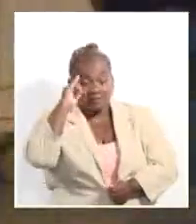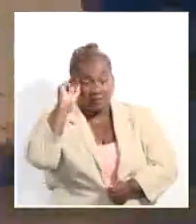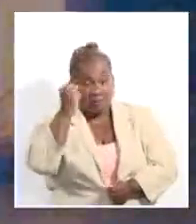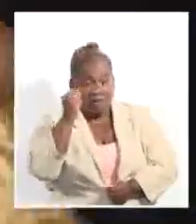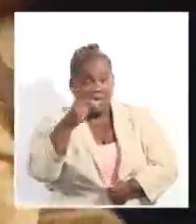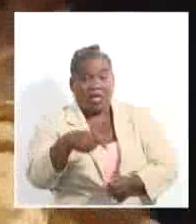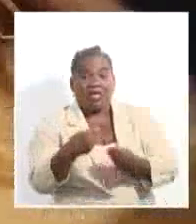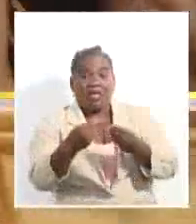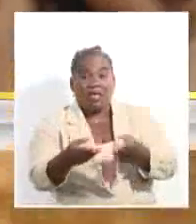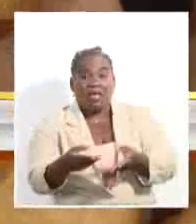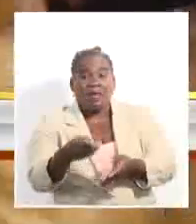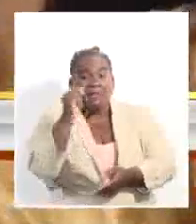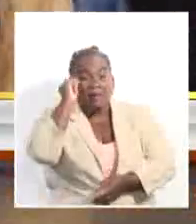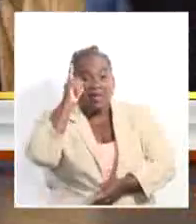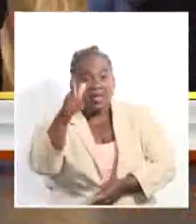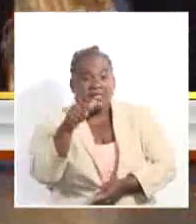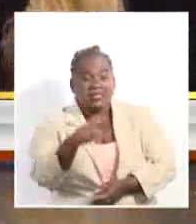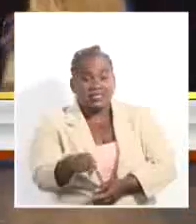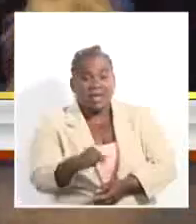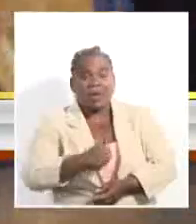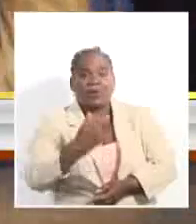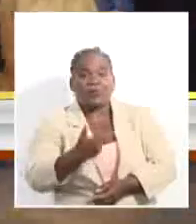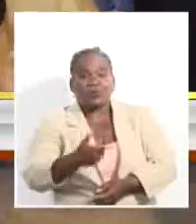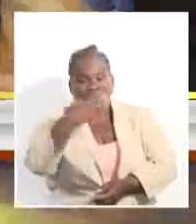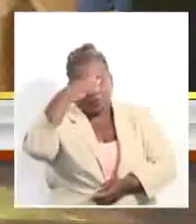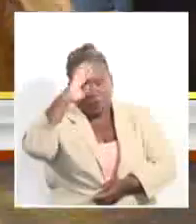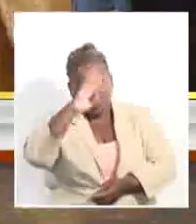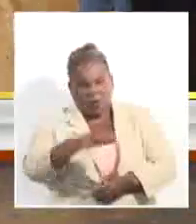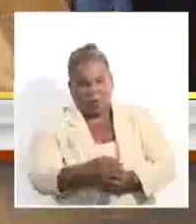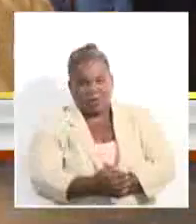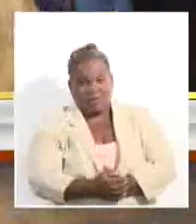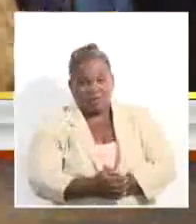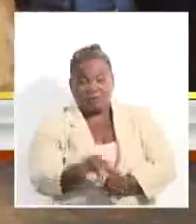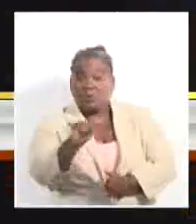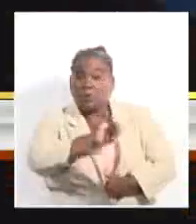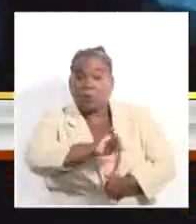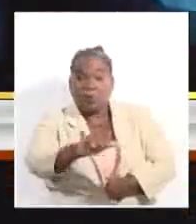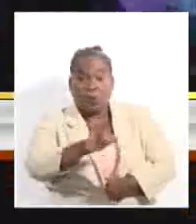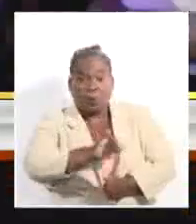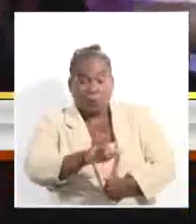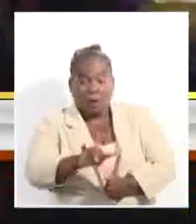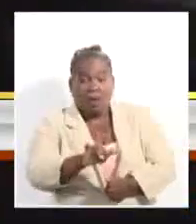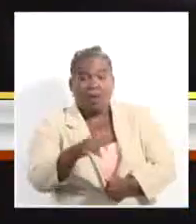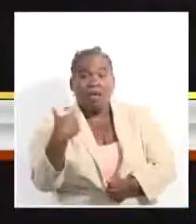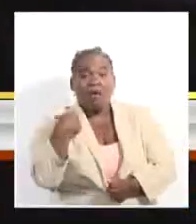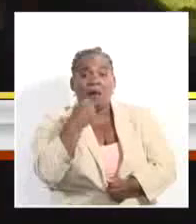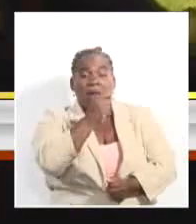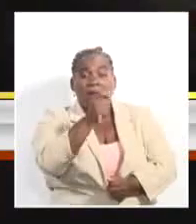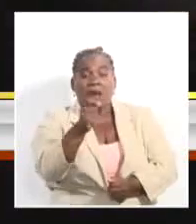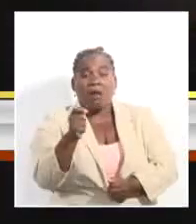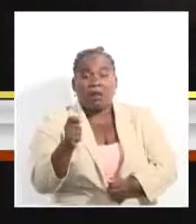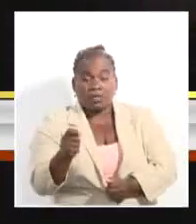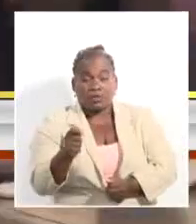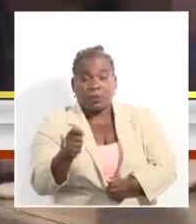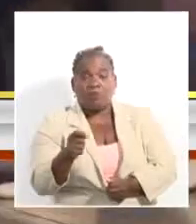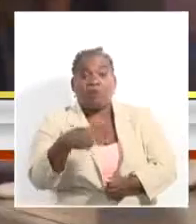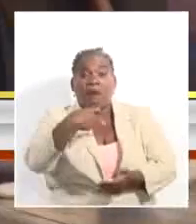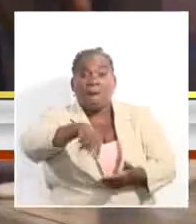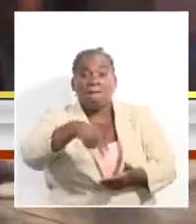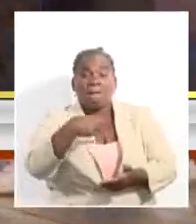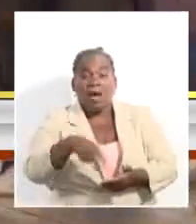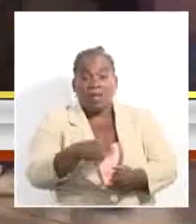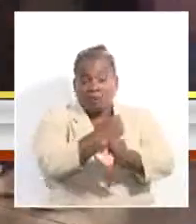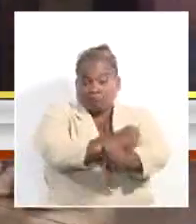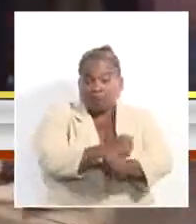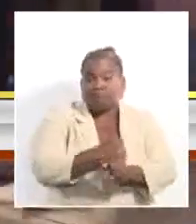culturales de esta giaco, que es la cultura cubana. Es también un maestro en la escena, el ballet folclórico de Oriente.